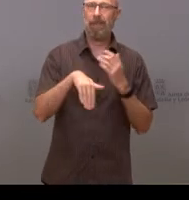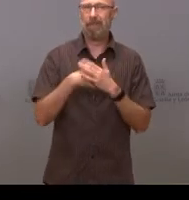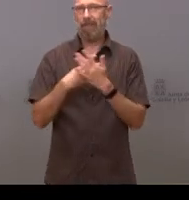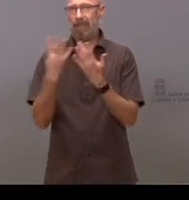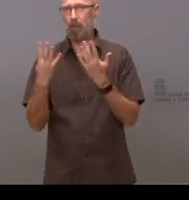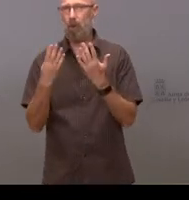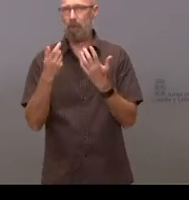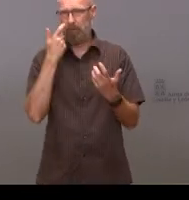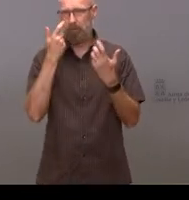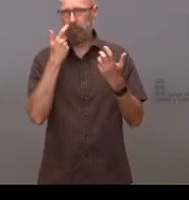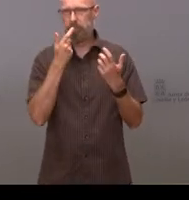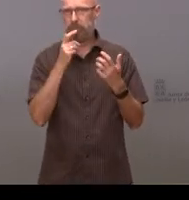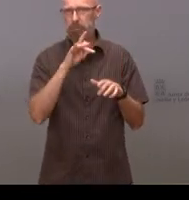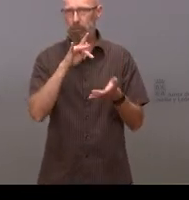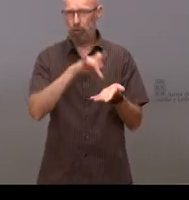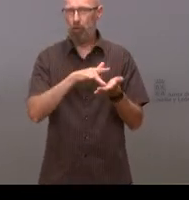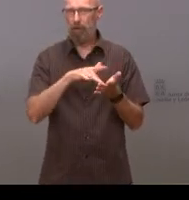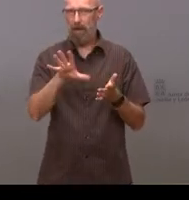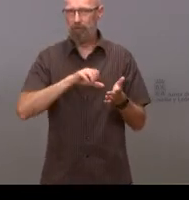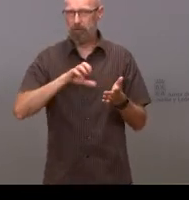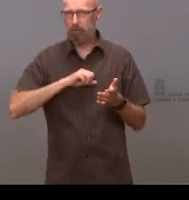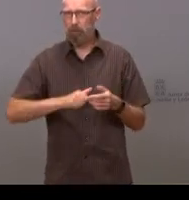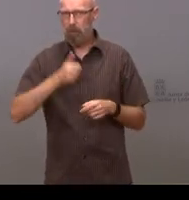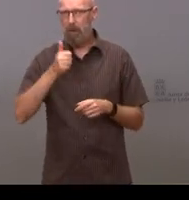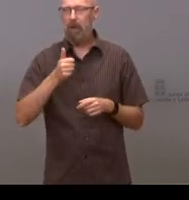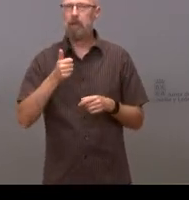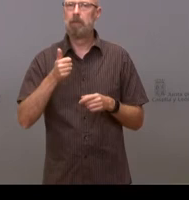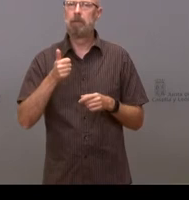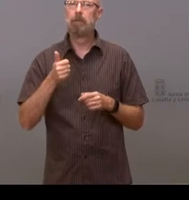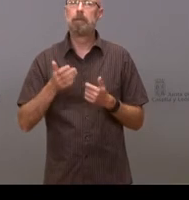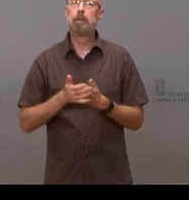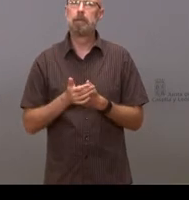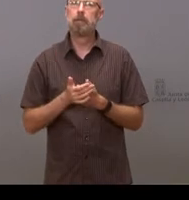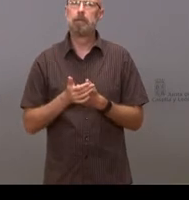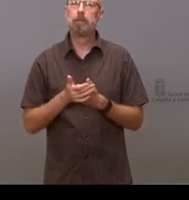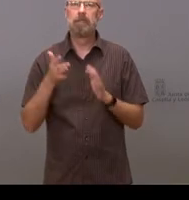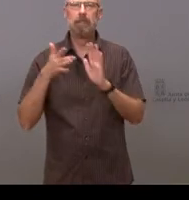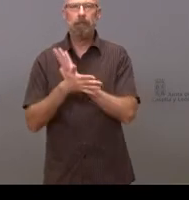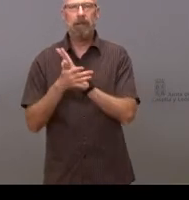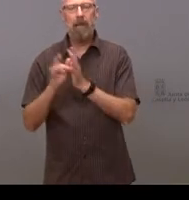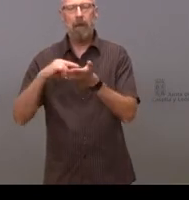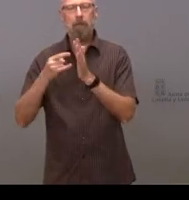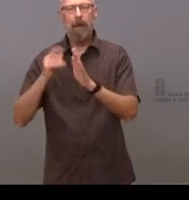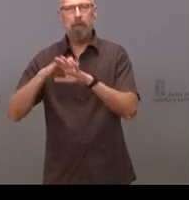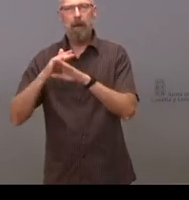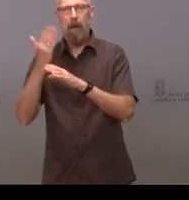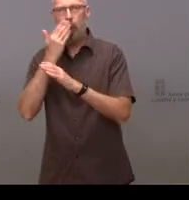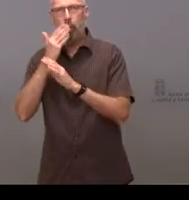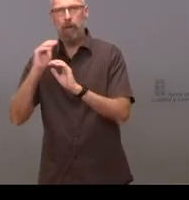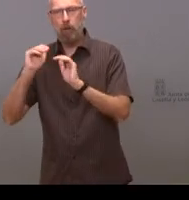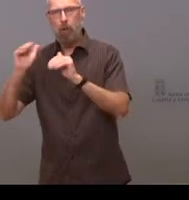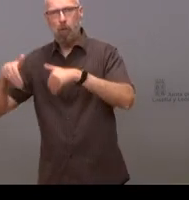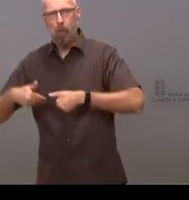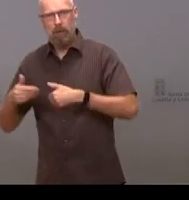ustedes decían ¿varía en algo su planificación de la vuelta de la vuelta al cole en cuanto a ratios y demás